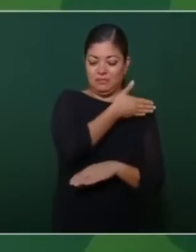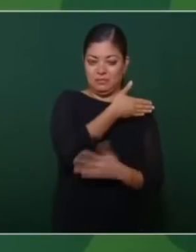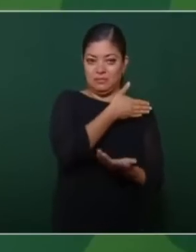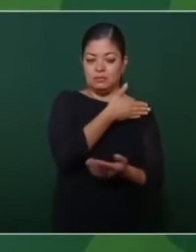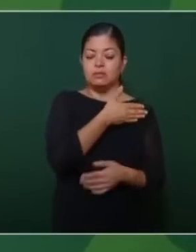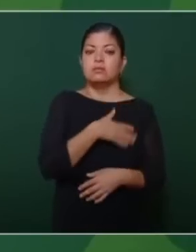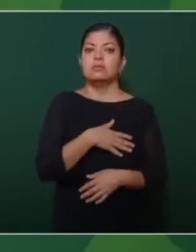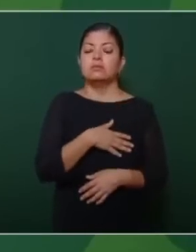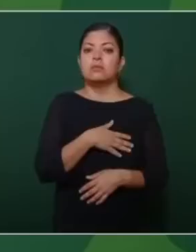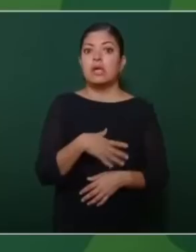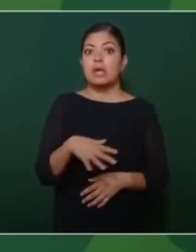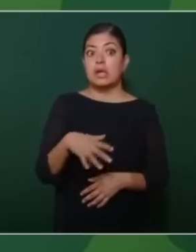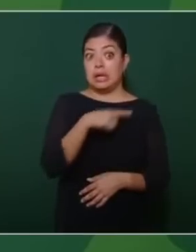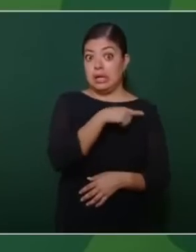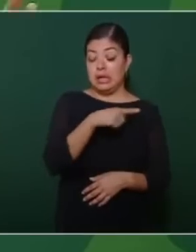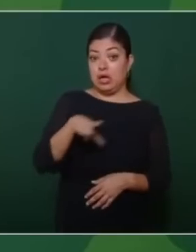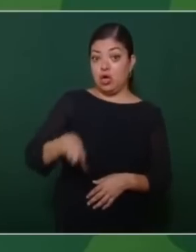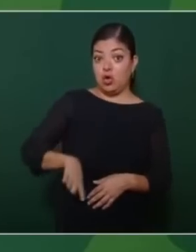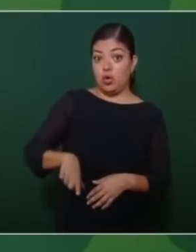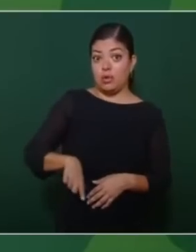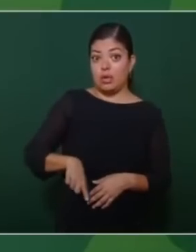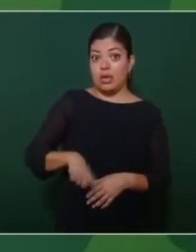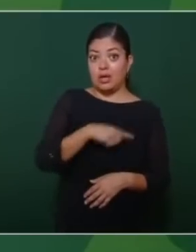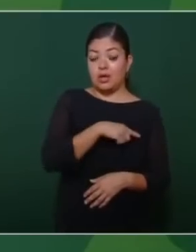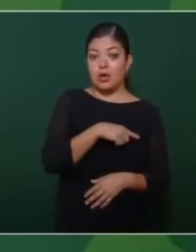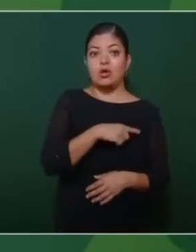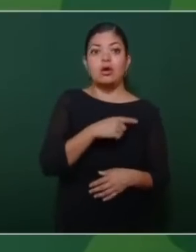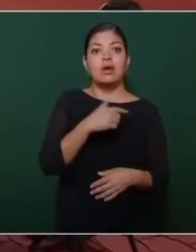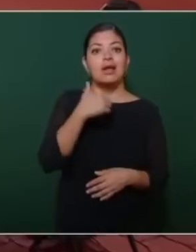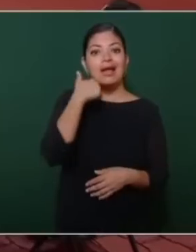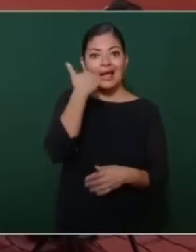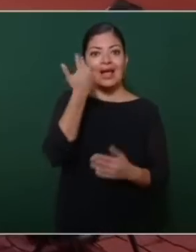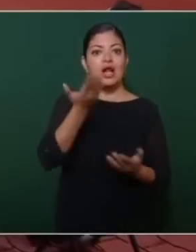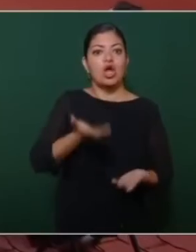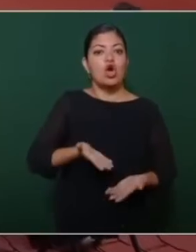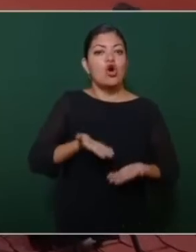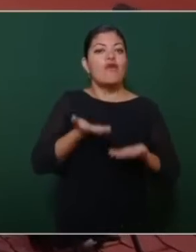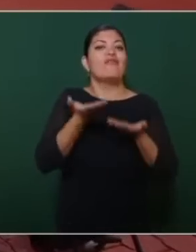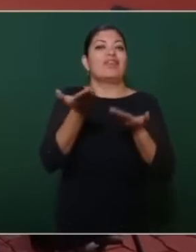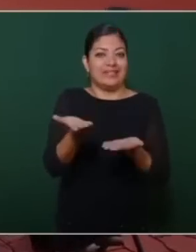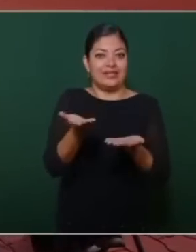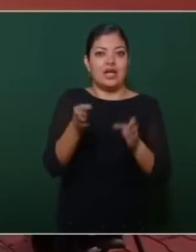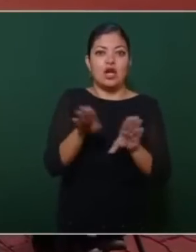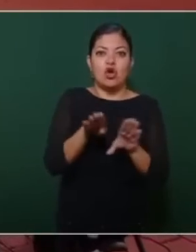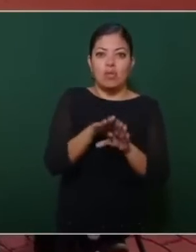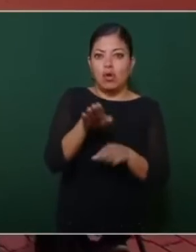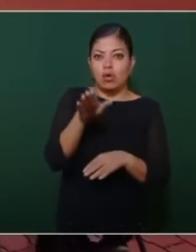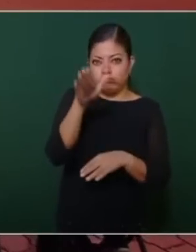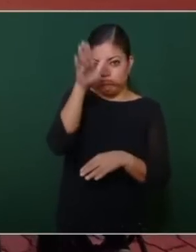había ofrecido un capítulo especial del tratado